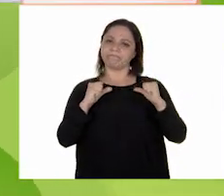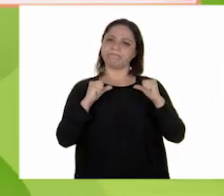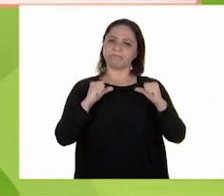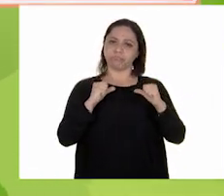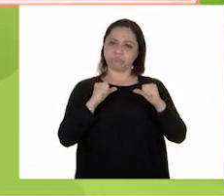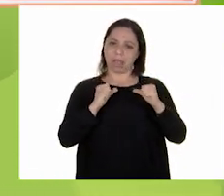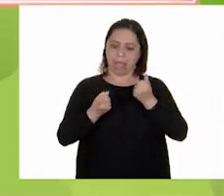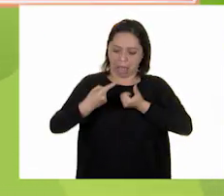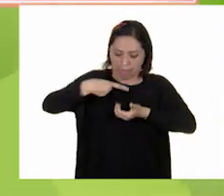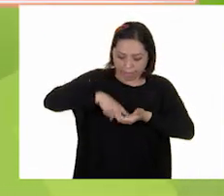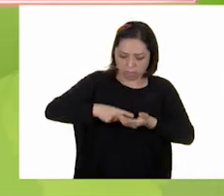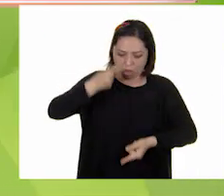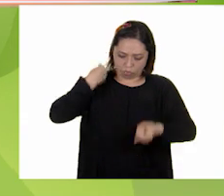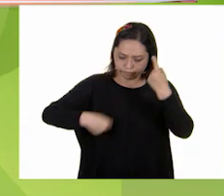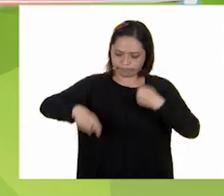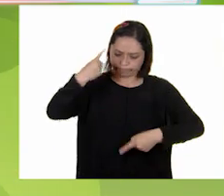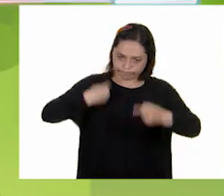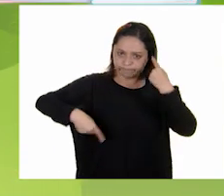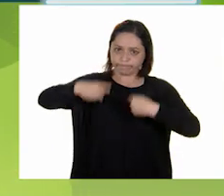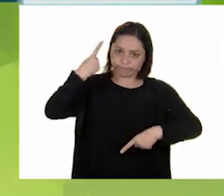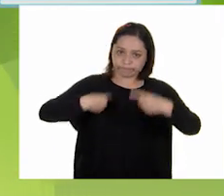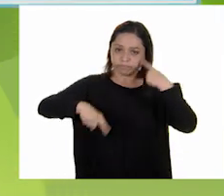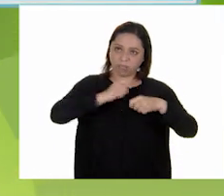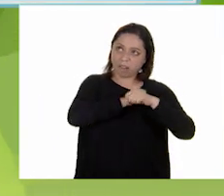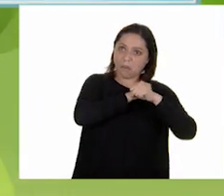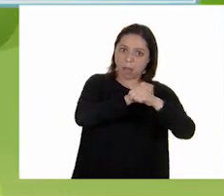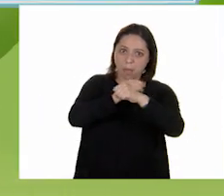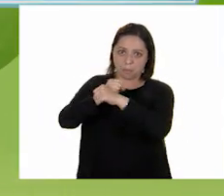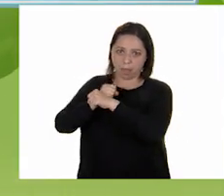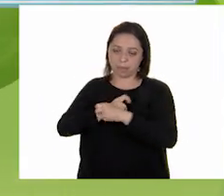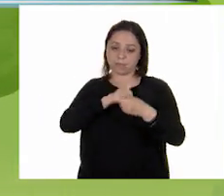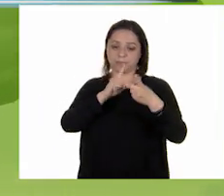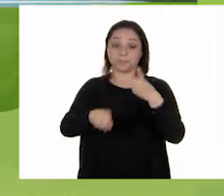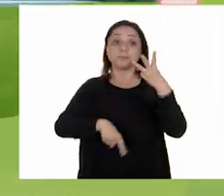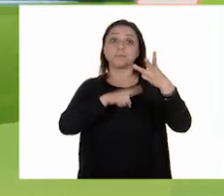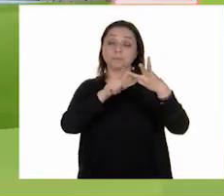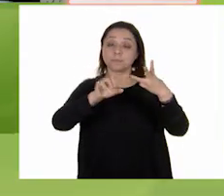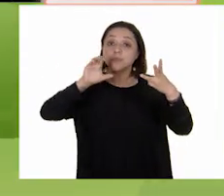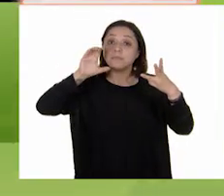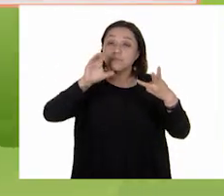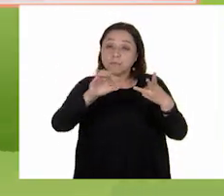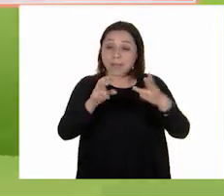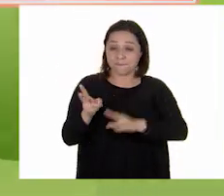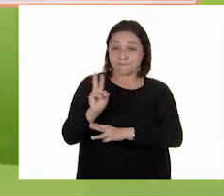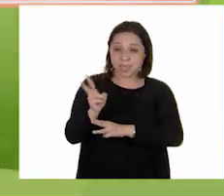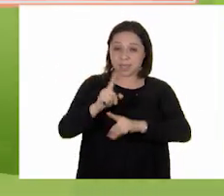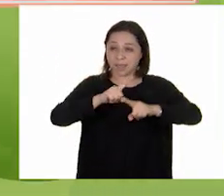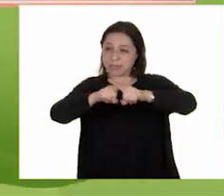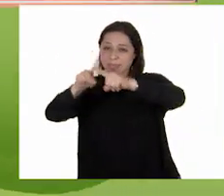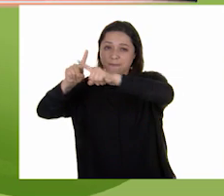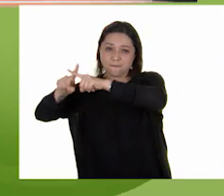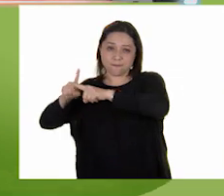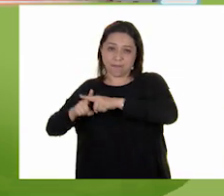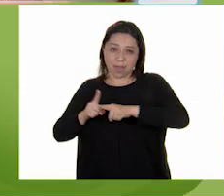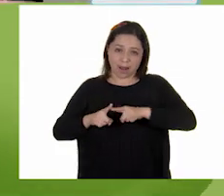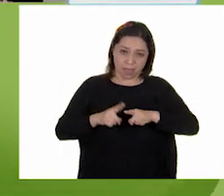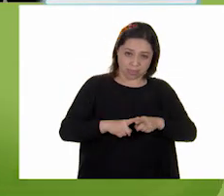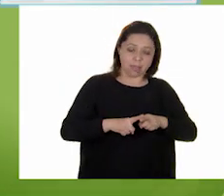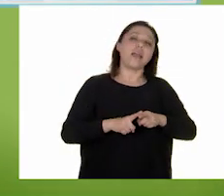anticuerpos. Inciso C. Es una mezcla de vitaminas enriquecida con